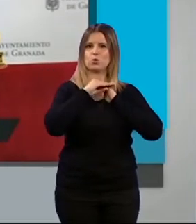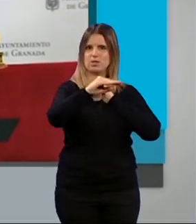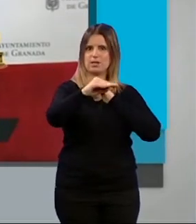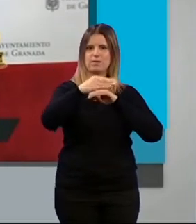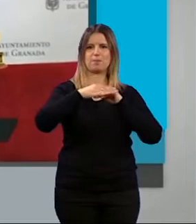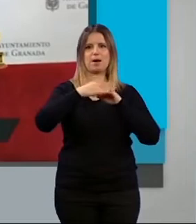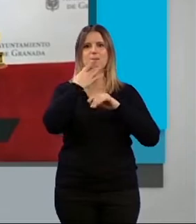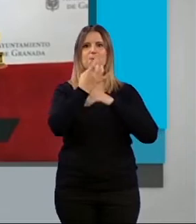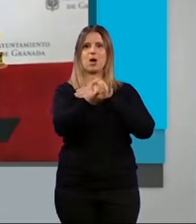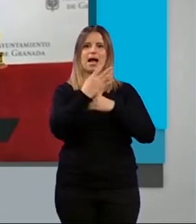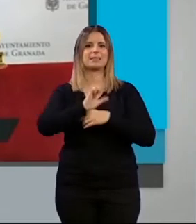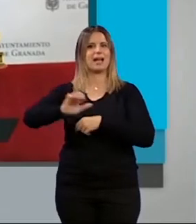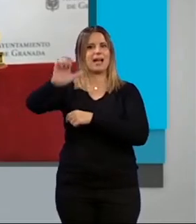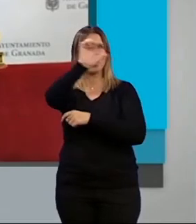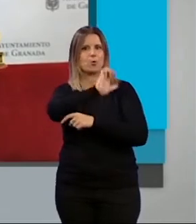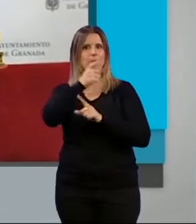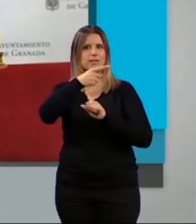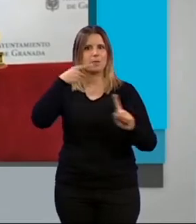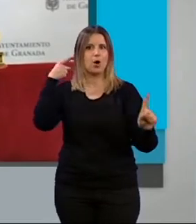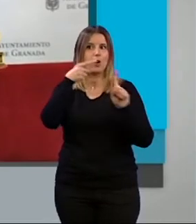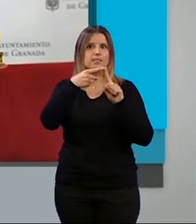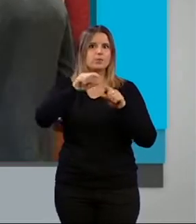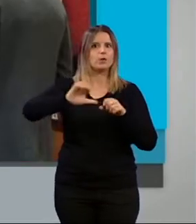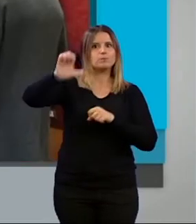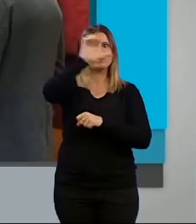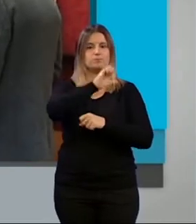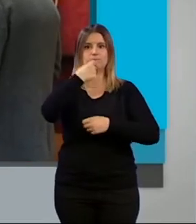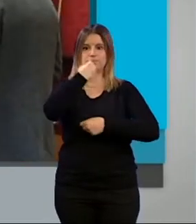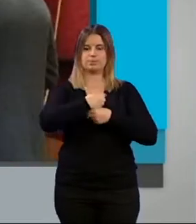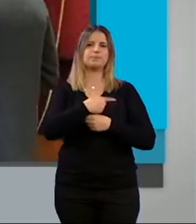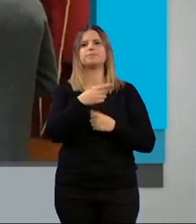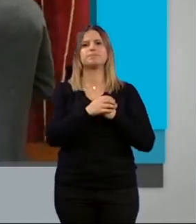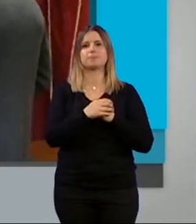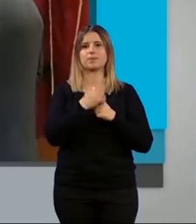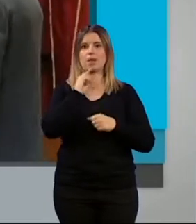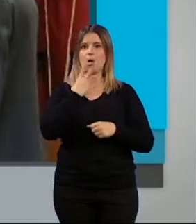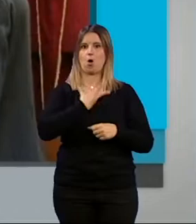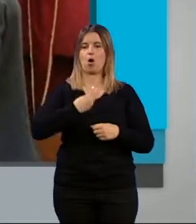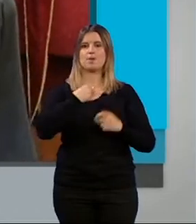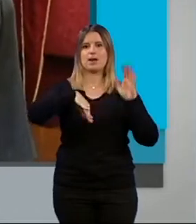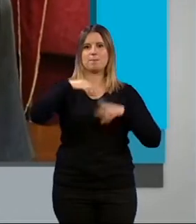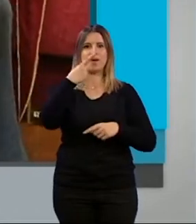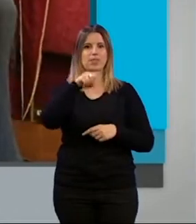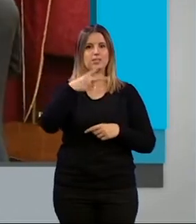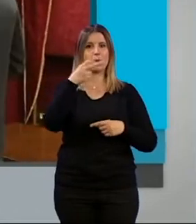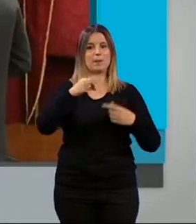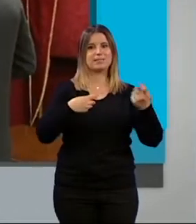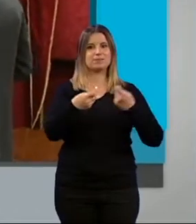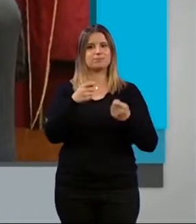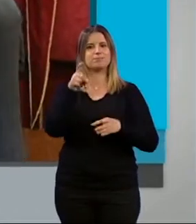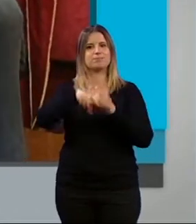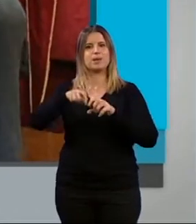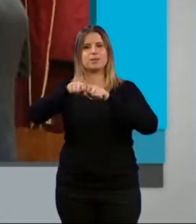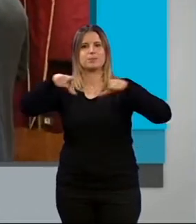Europea y también de los objetivos que marca Europa en este aspecto. Olivares ha expuesto que más de 120 establecimientos se han adherido a la plataforma